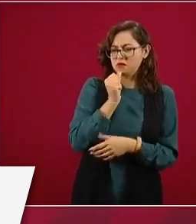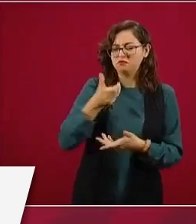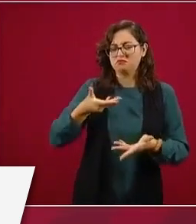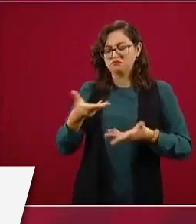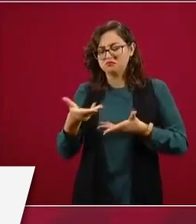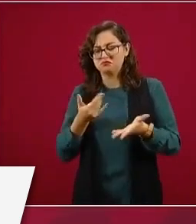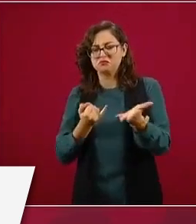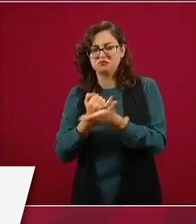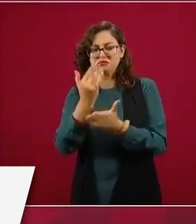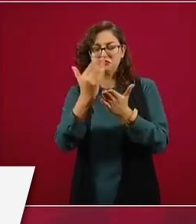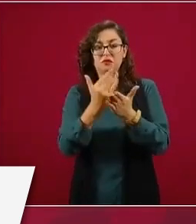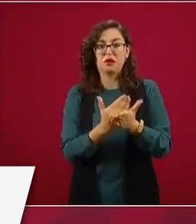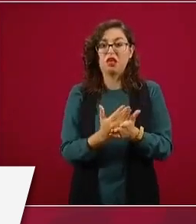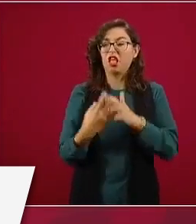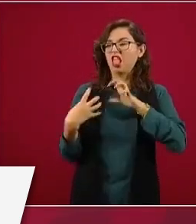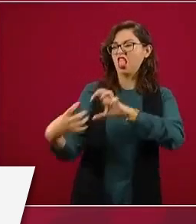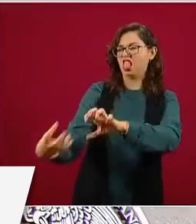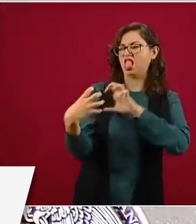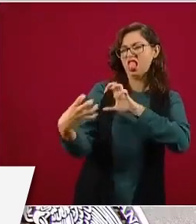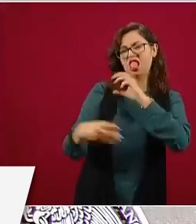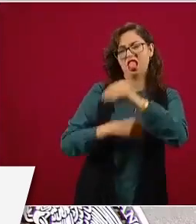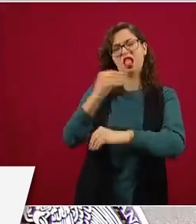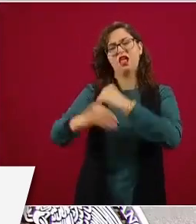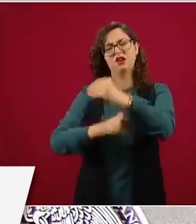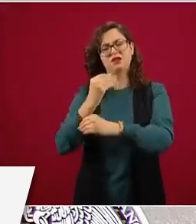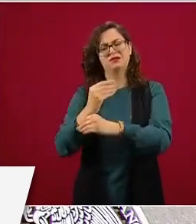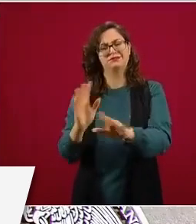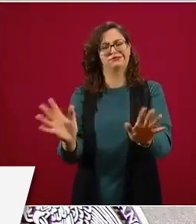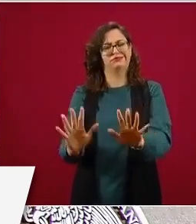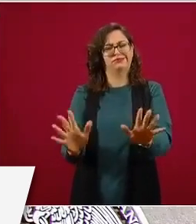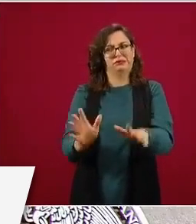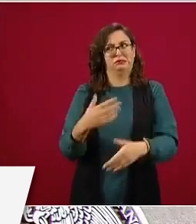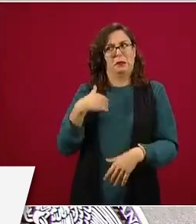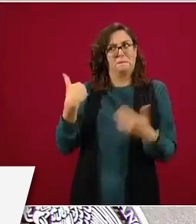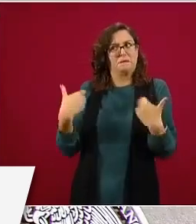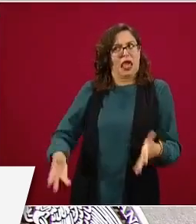No nos vamos a pelear, sino a qué voy.